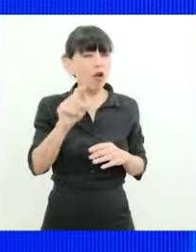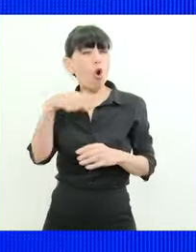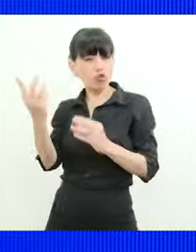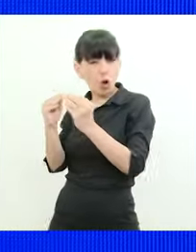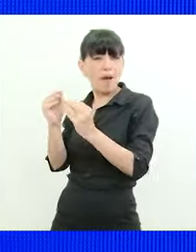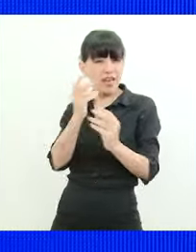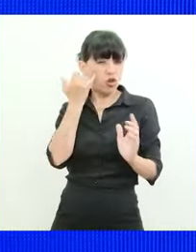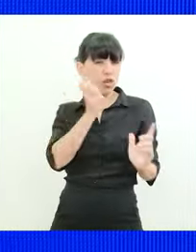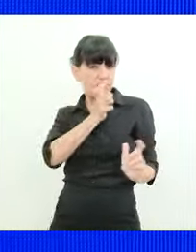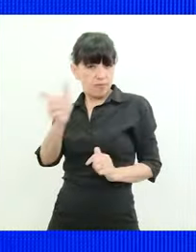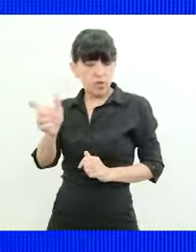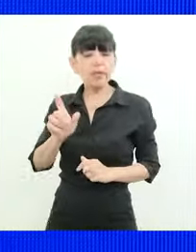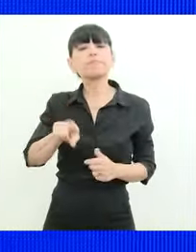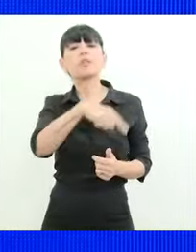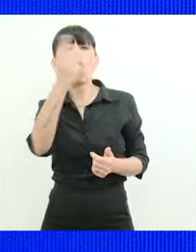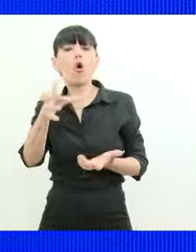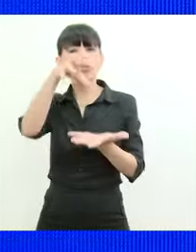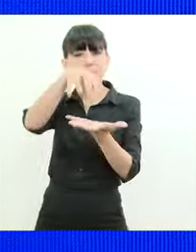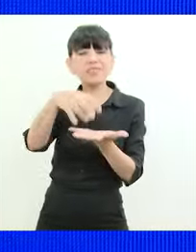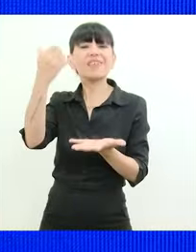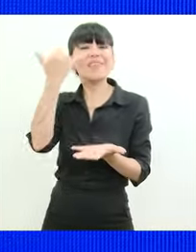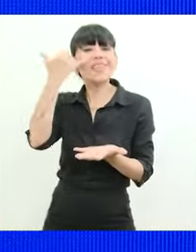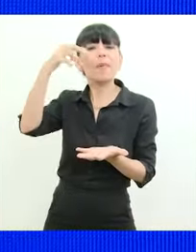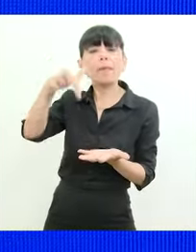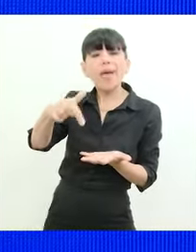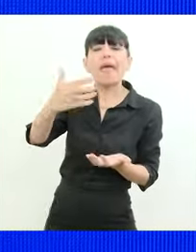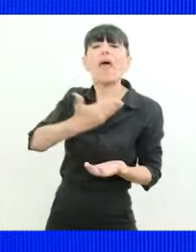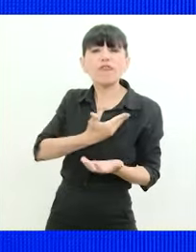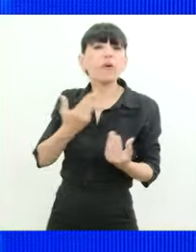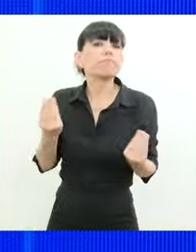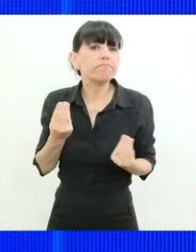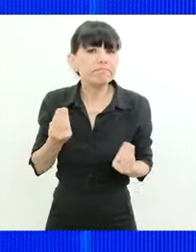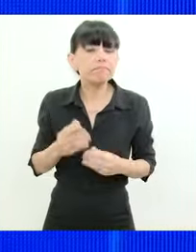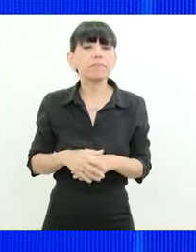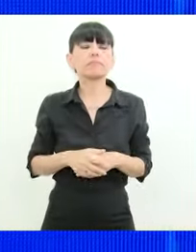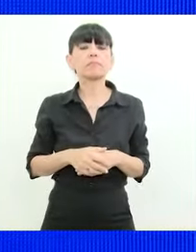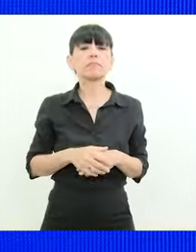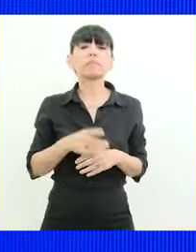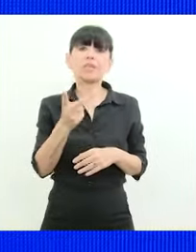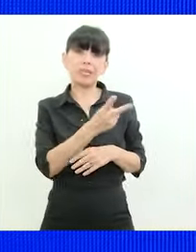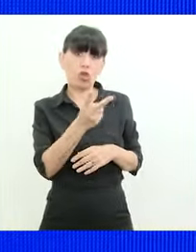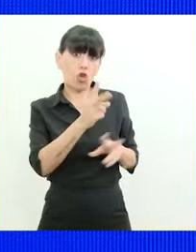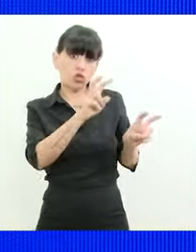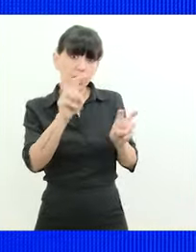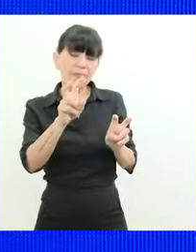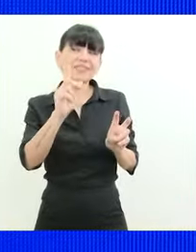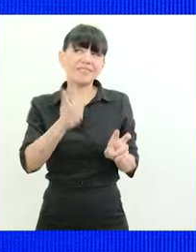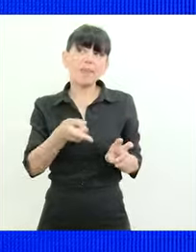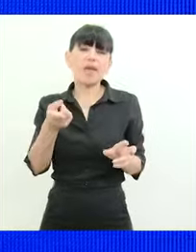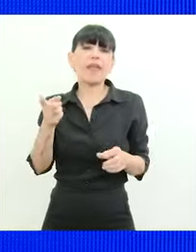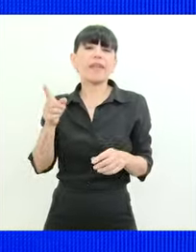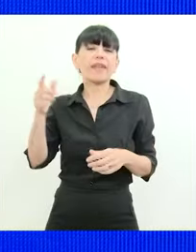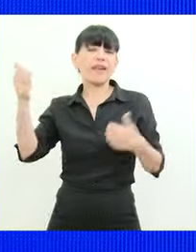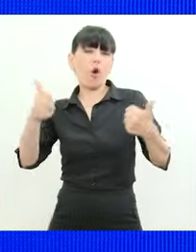¿qué planes tiene para YPF? y en alusión a estos dos temas también su rival en el